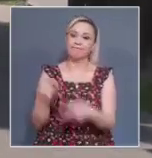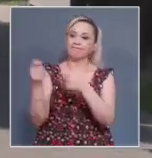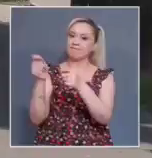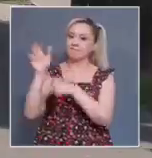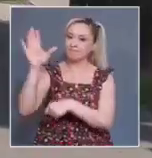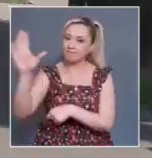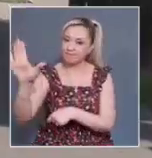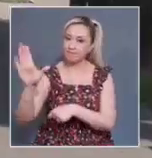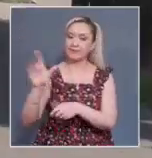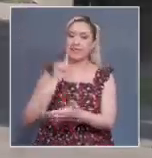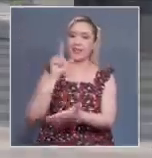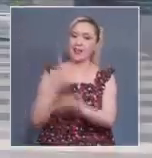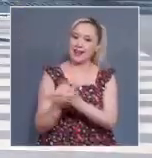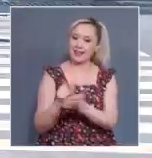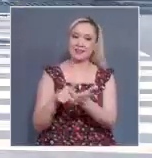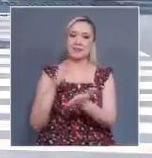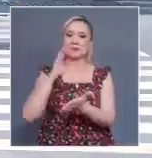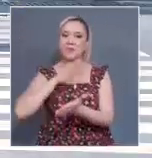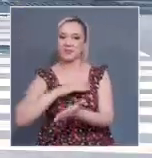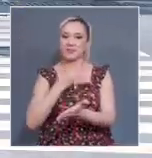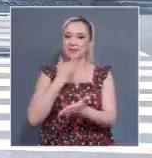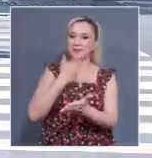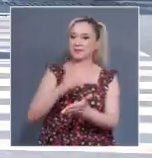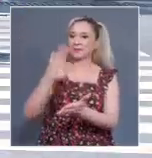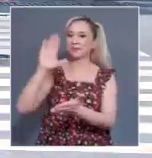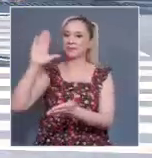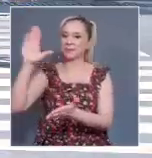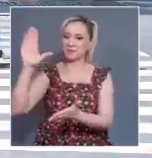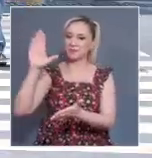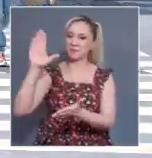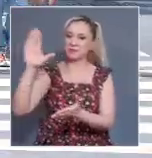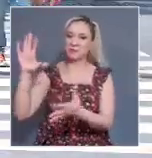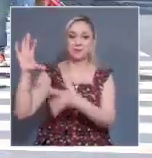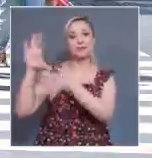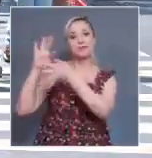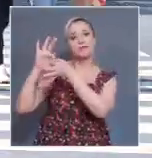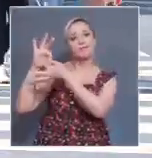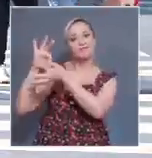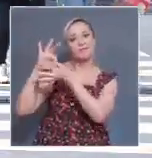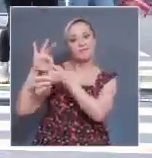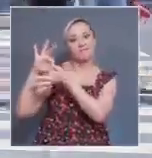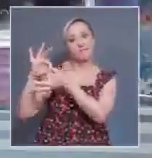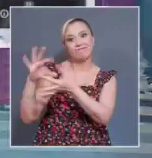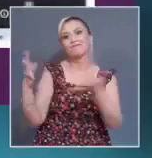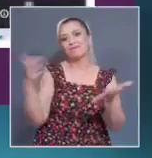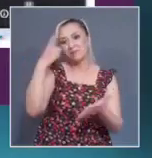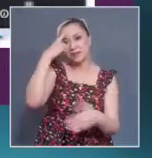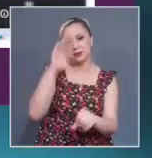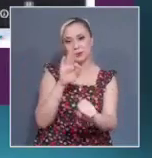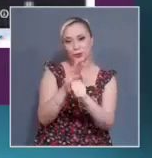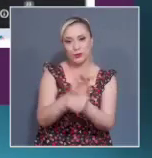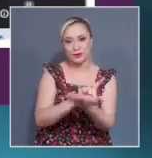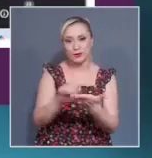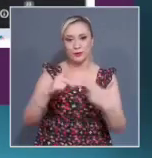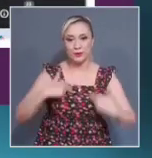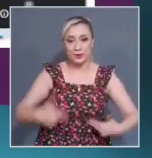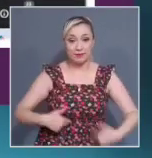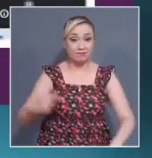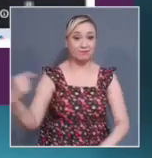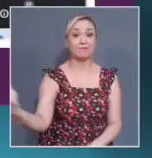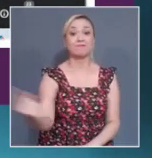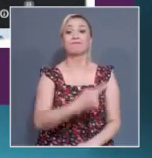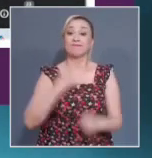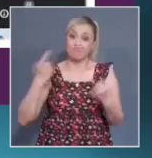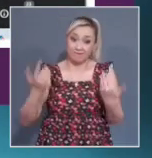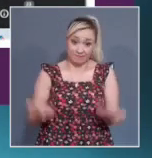interparlamentario bien acotado es una medida justificada y necesaria para la protección de derechos humanos. Así lo dijo la magistrada de